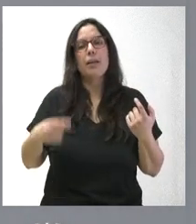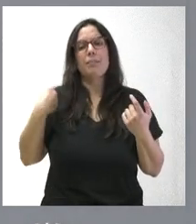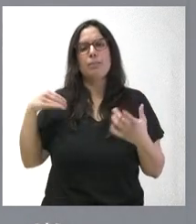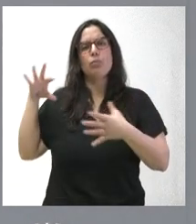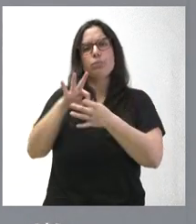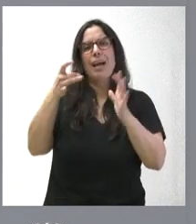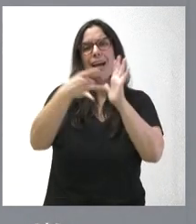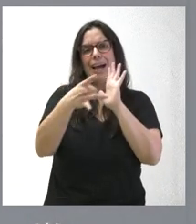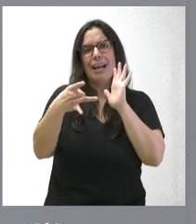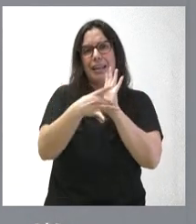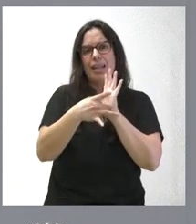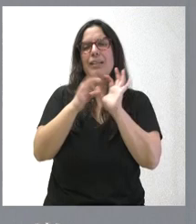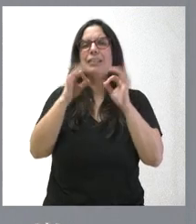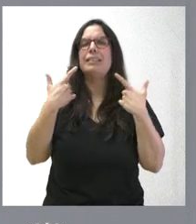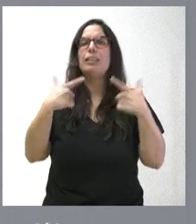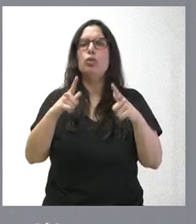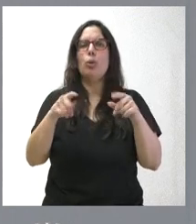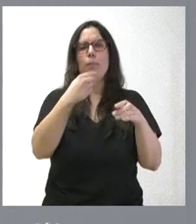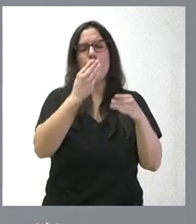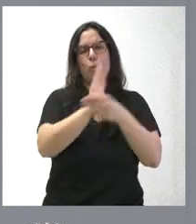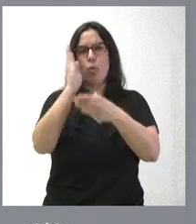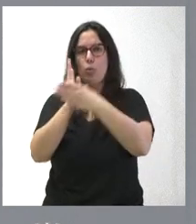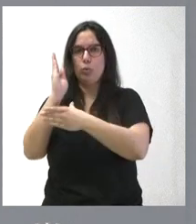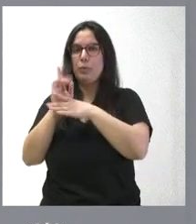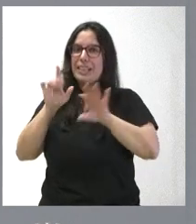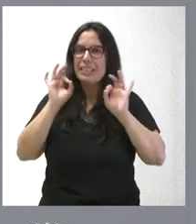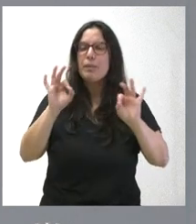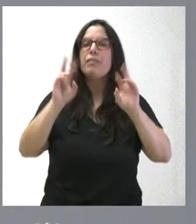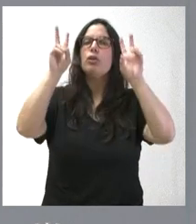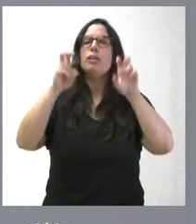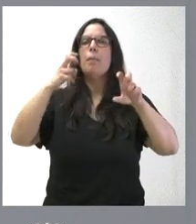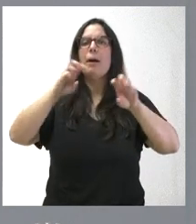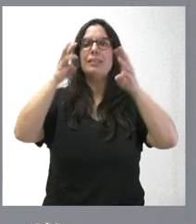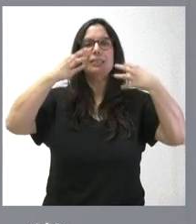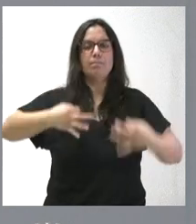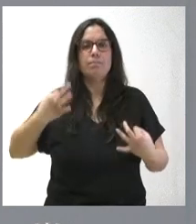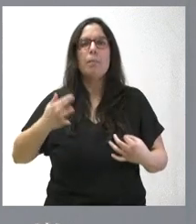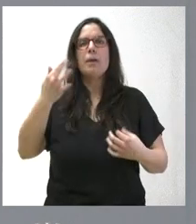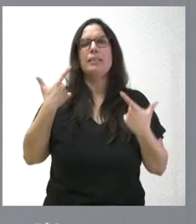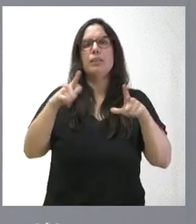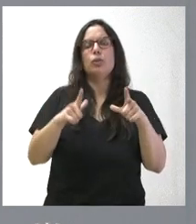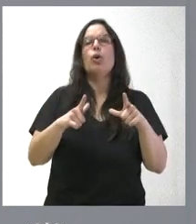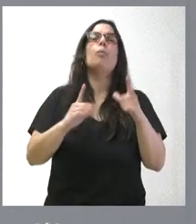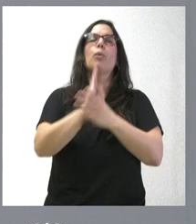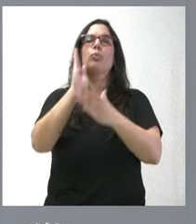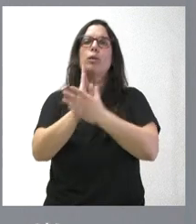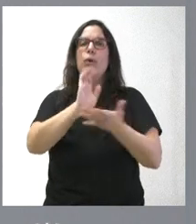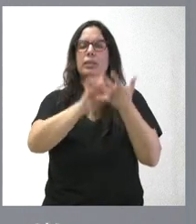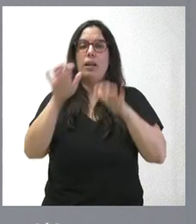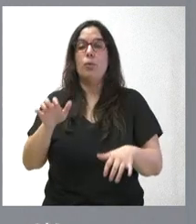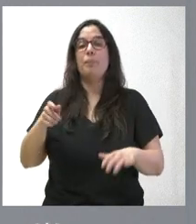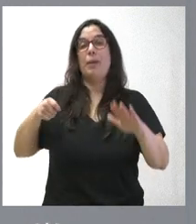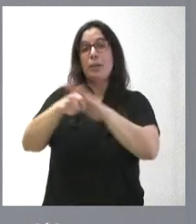de determinados sectores productivos y, en este caso, muy específico en lo que tiene que ver con la ciberseguridad y el sector productivo de Castilla y León. La inversión